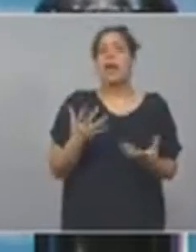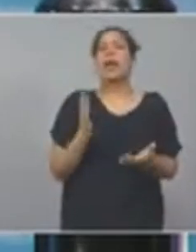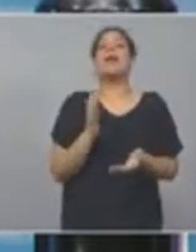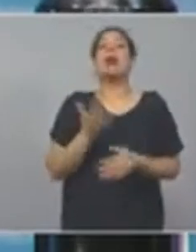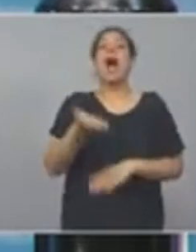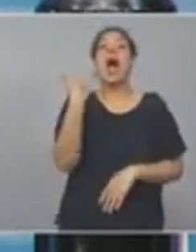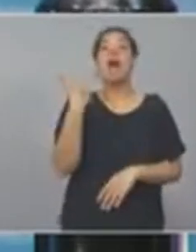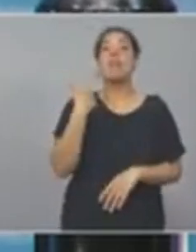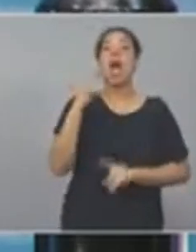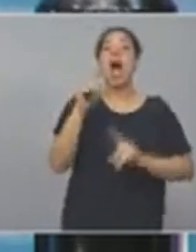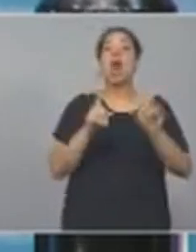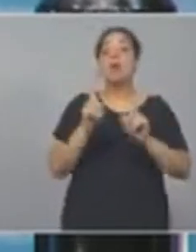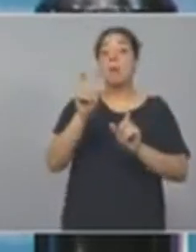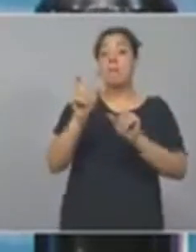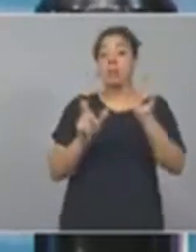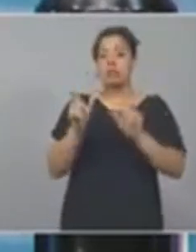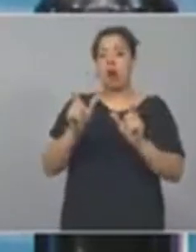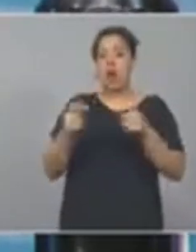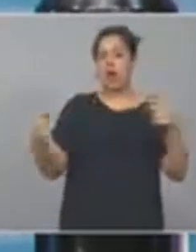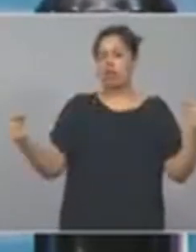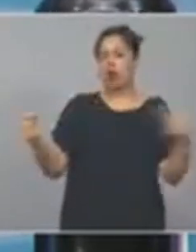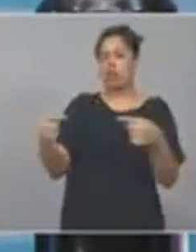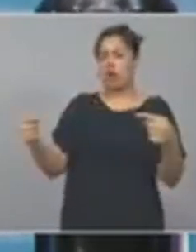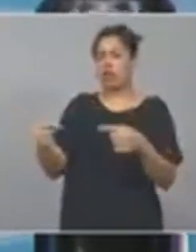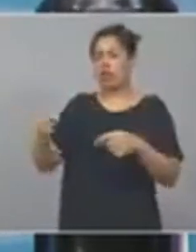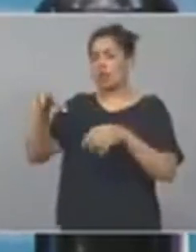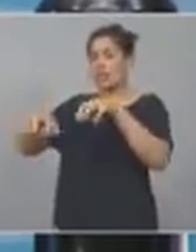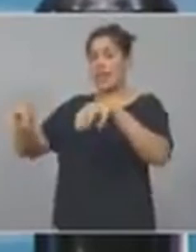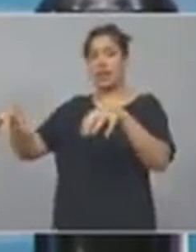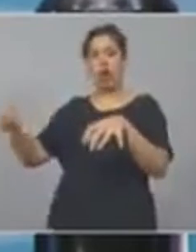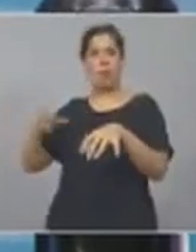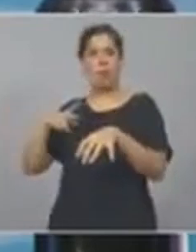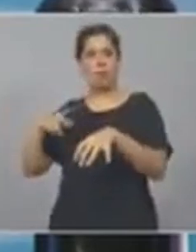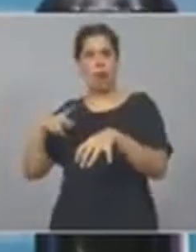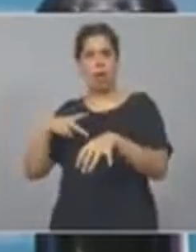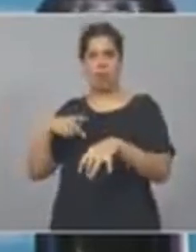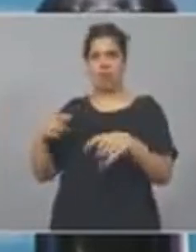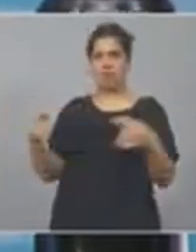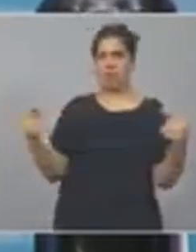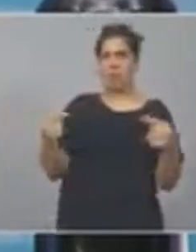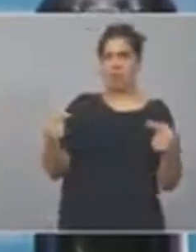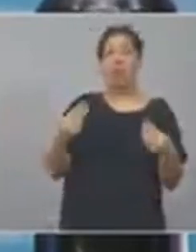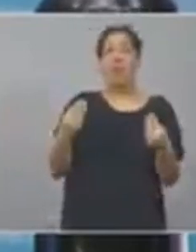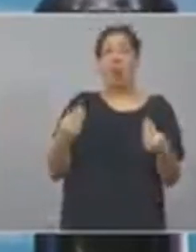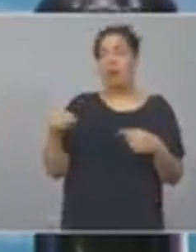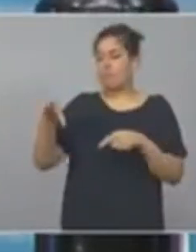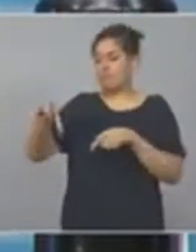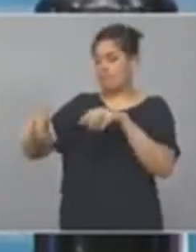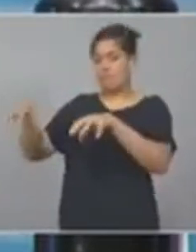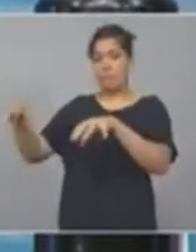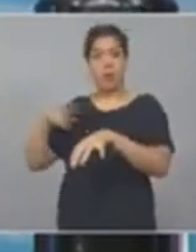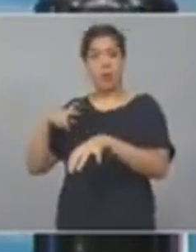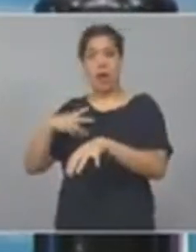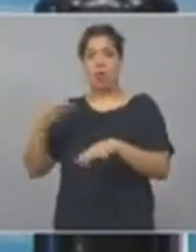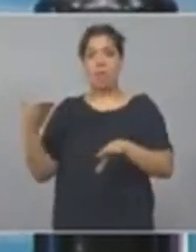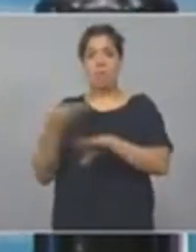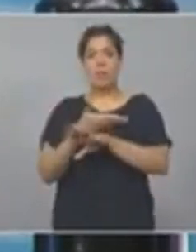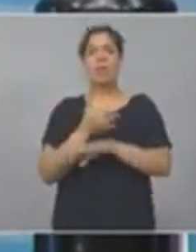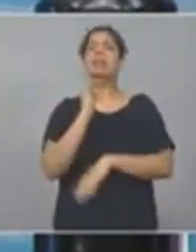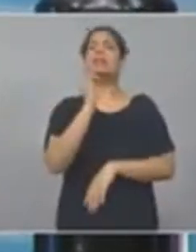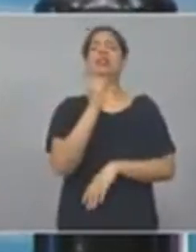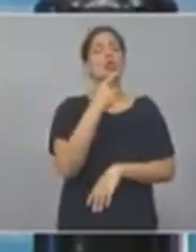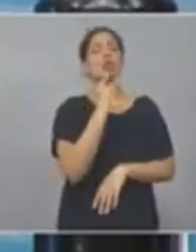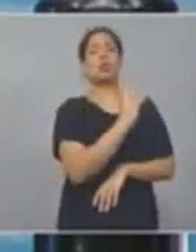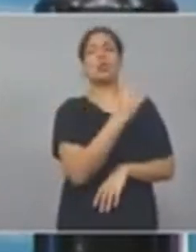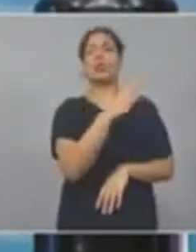privado que les piden más viático, que les piden pagar el boleto al empleador, con lo cual genera un costo